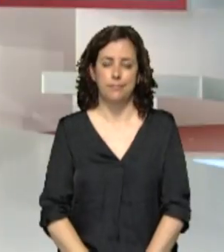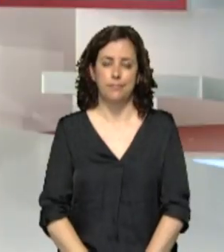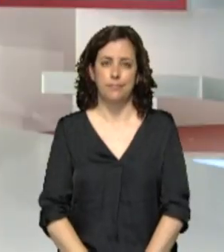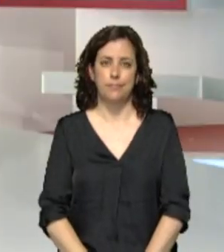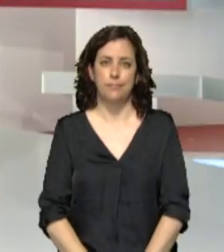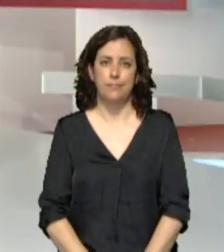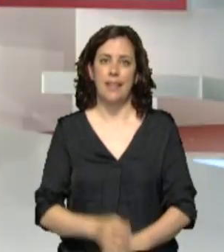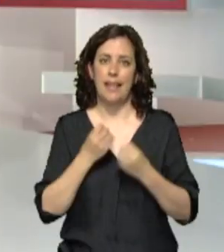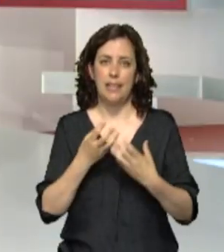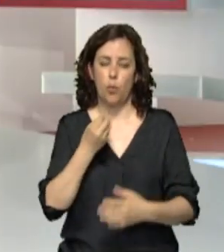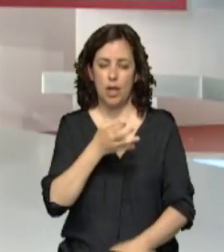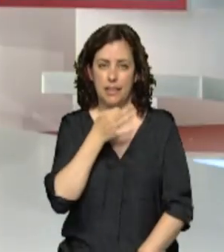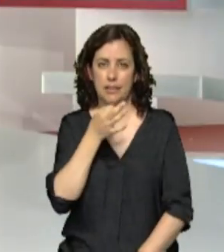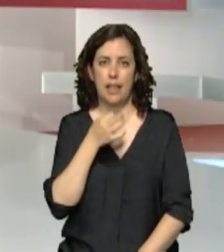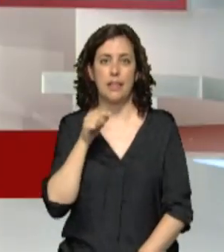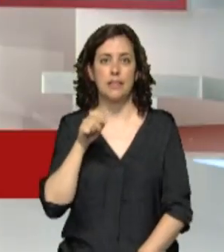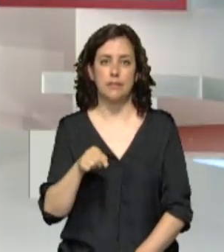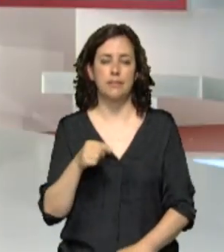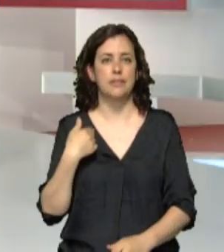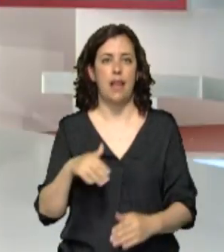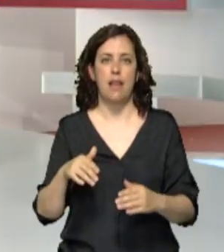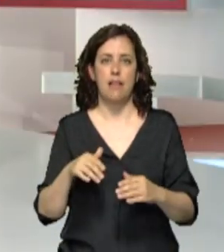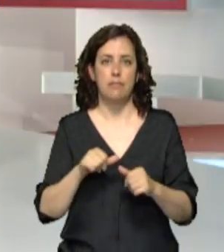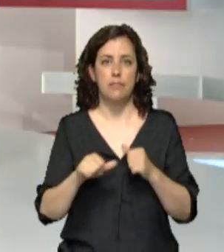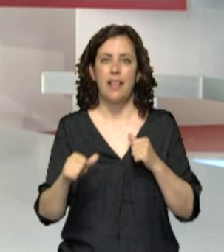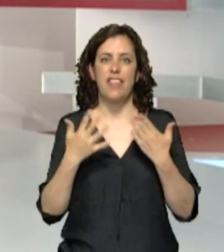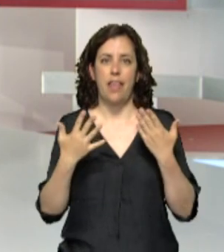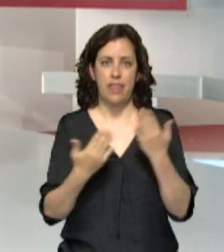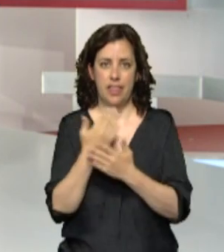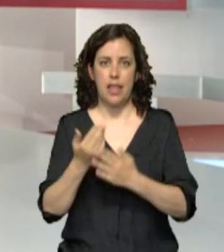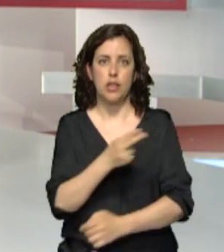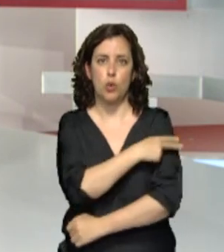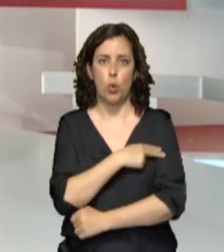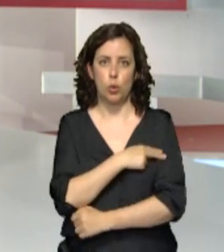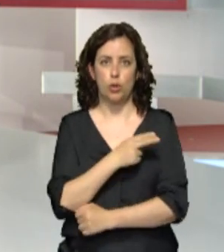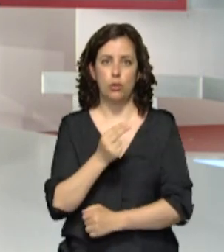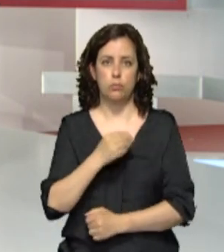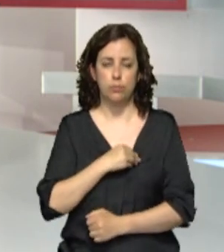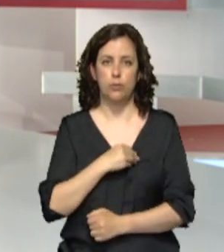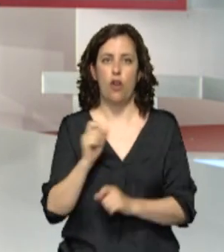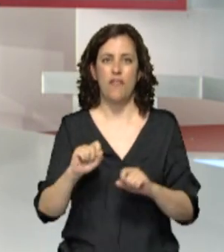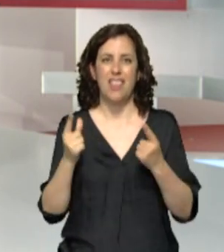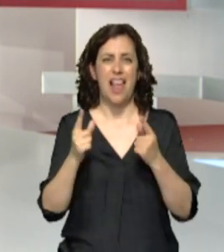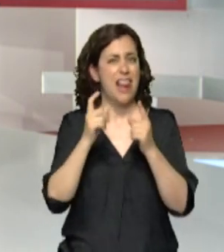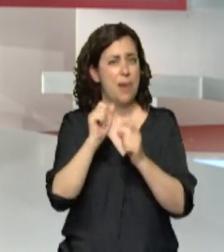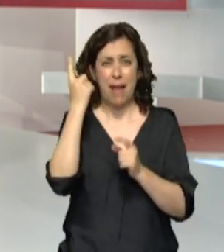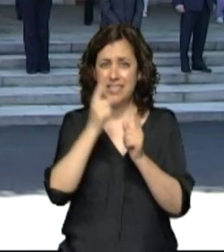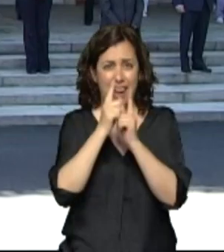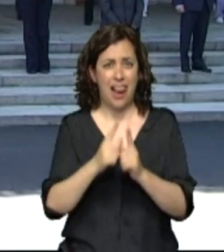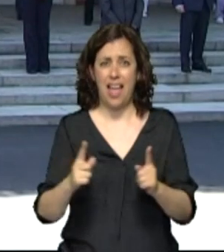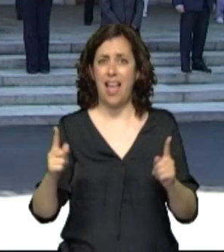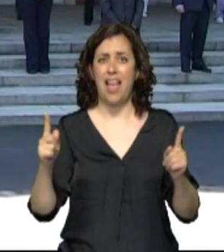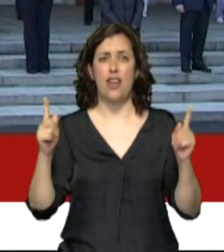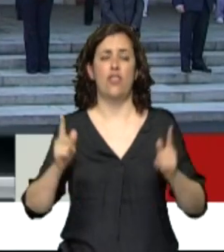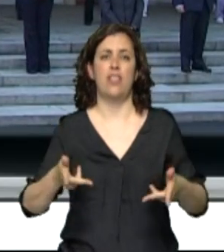¿Qué tal? Buenas tardes. Así arrancan 10 días de duelo, el luto oficial más largo de la democracia. Minuto